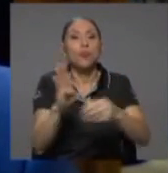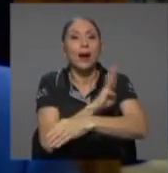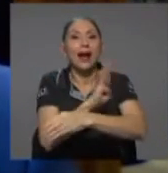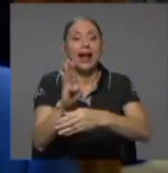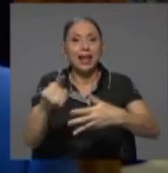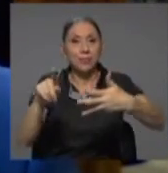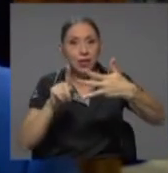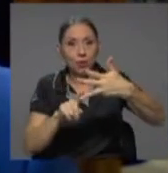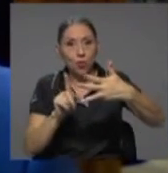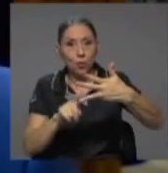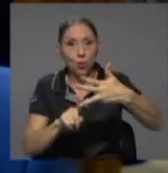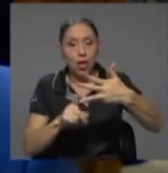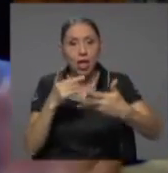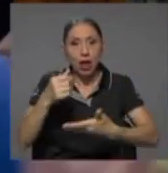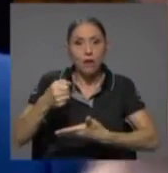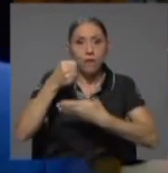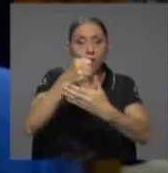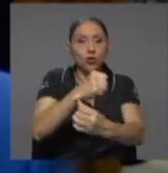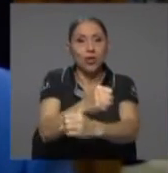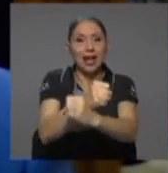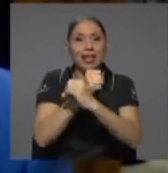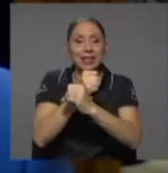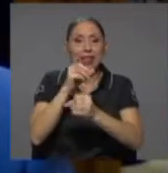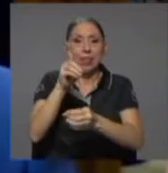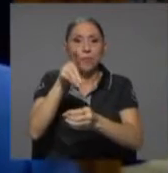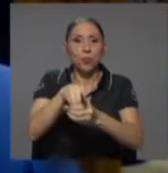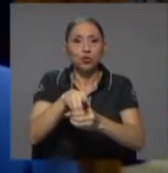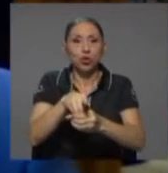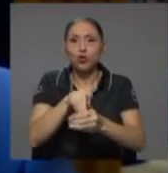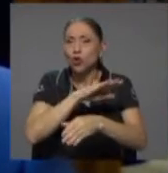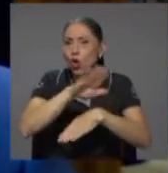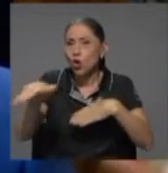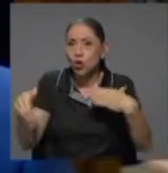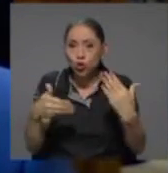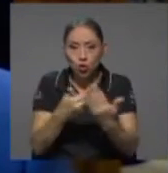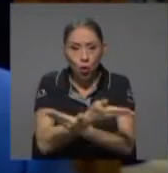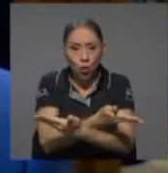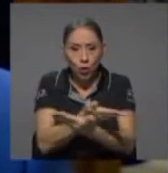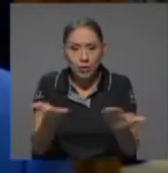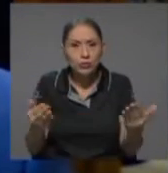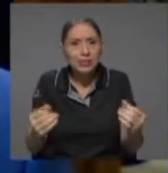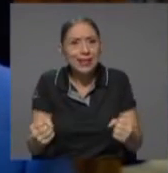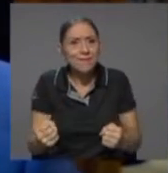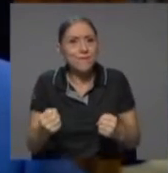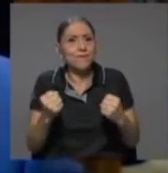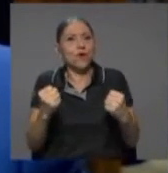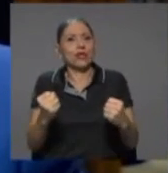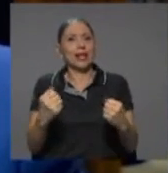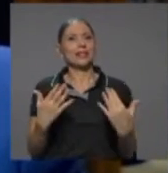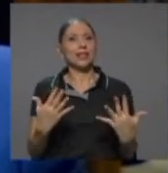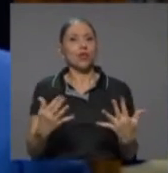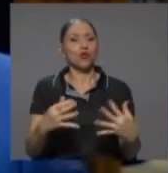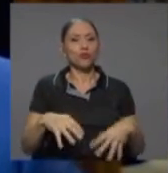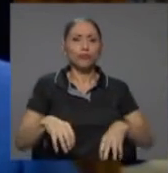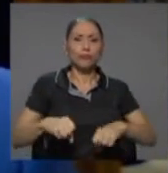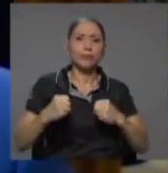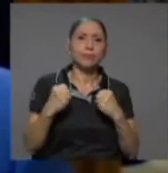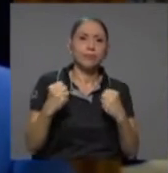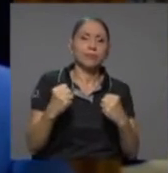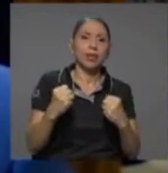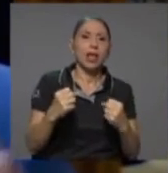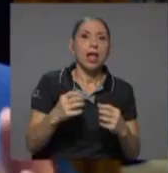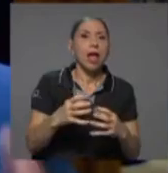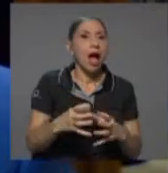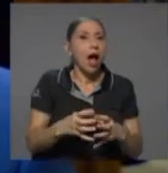lugar, el fondo de garantía de depósitos. Todo este mecanismo se ha fortalecido y en algunos casos se ha aumentado